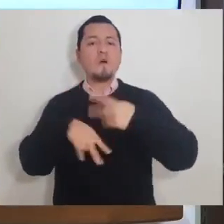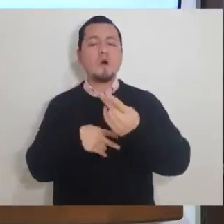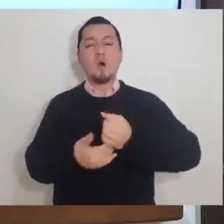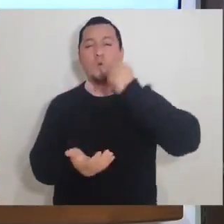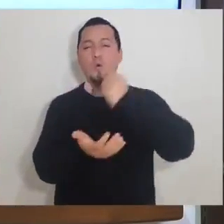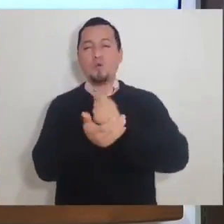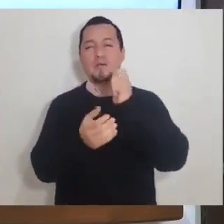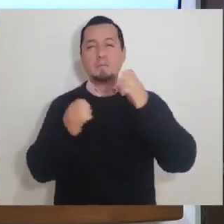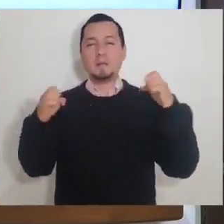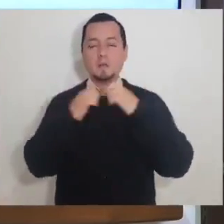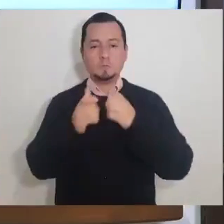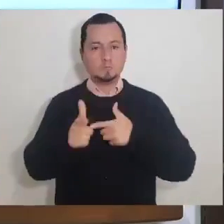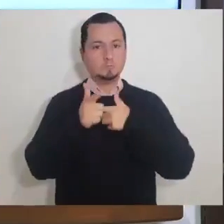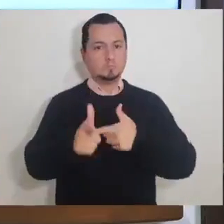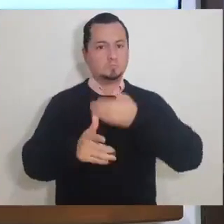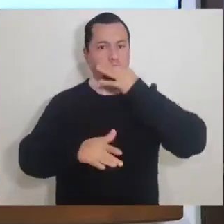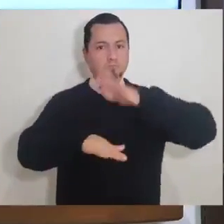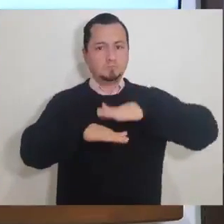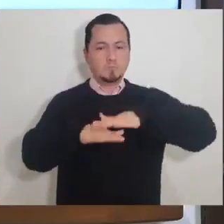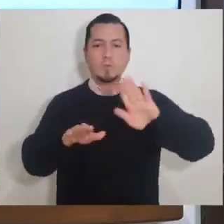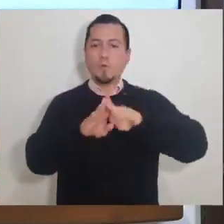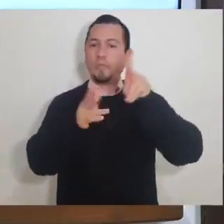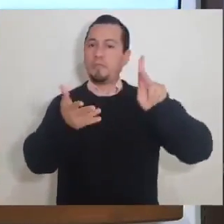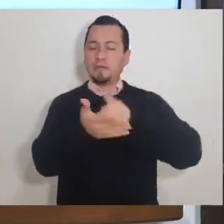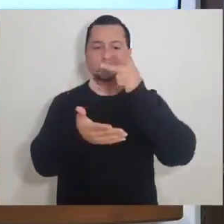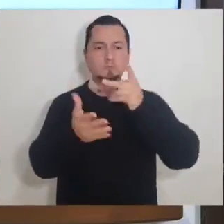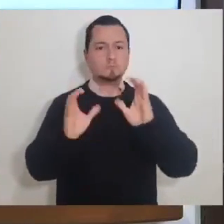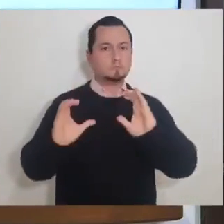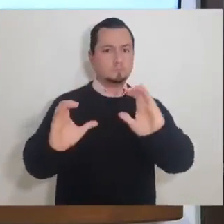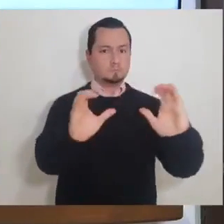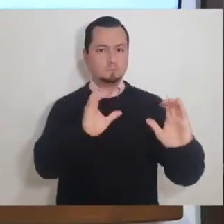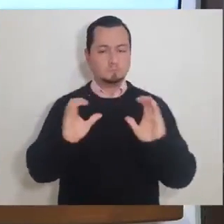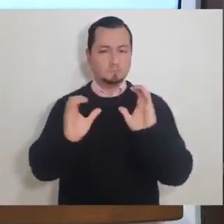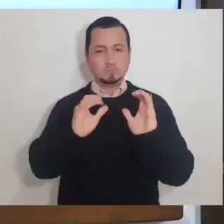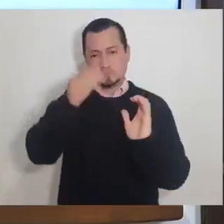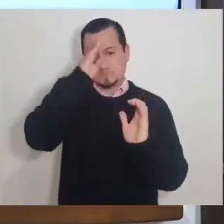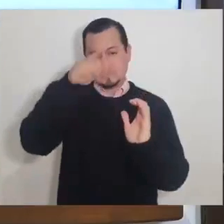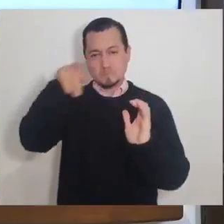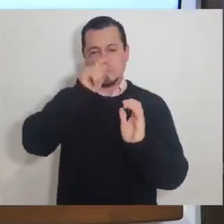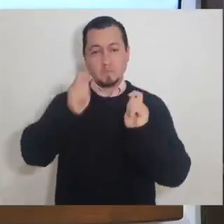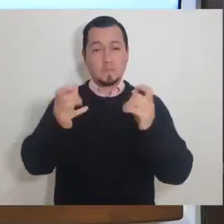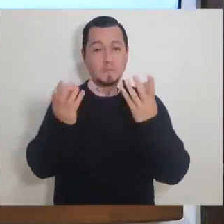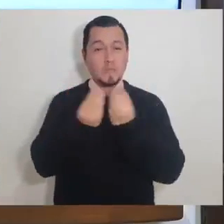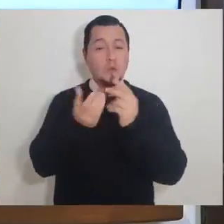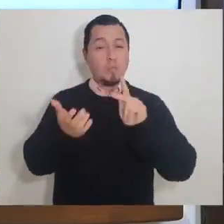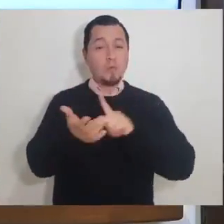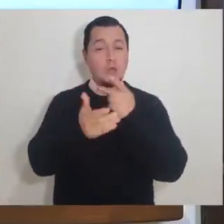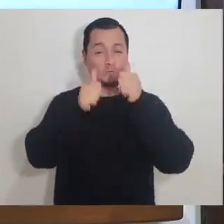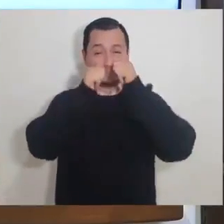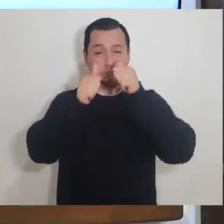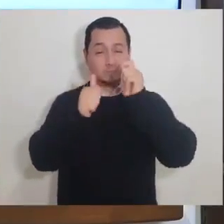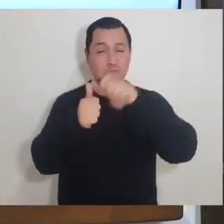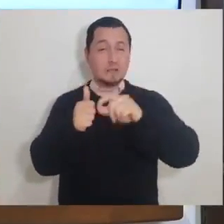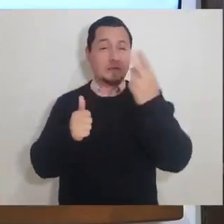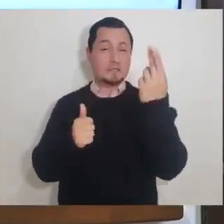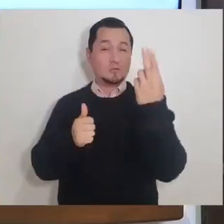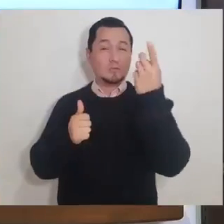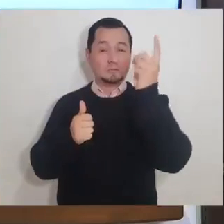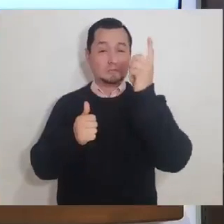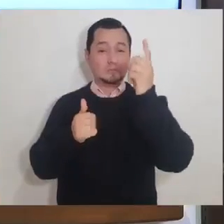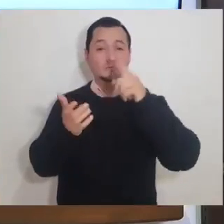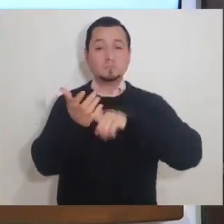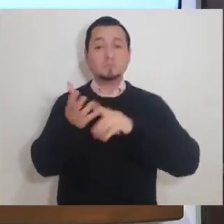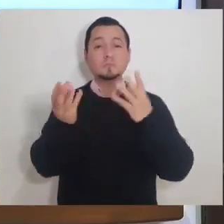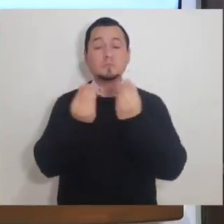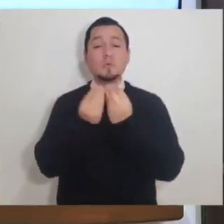que están hoy todavía vigentes. Sin embargo, es muy importante explicar una vez más que estas medidas que se tomaron el 25 de